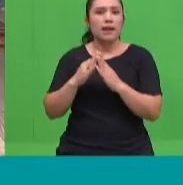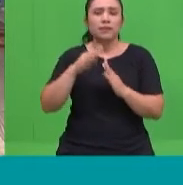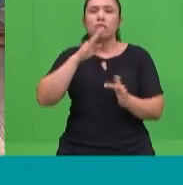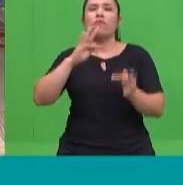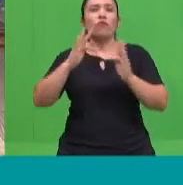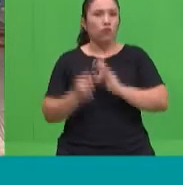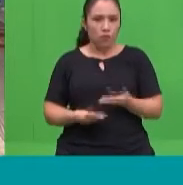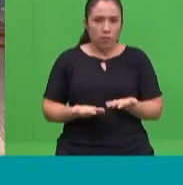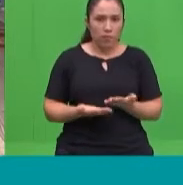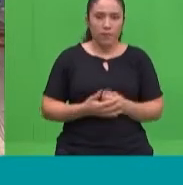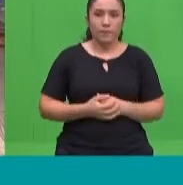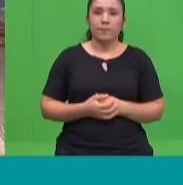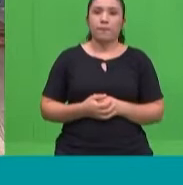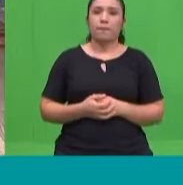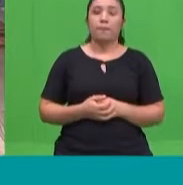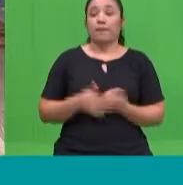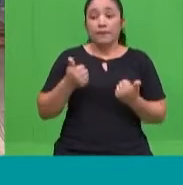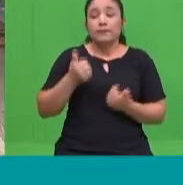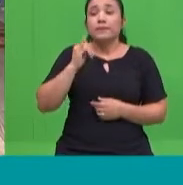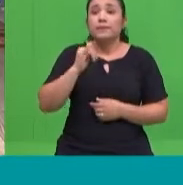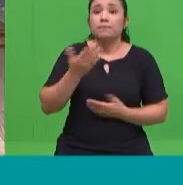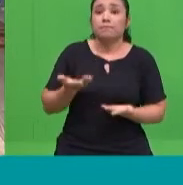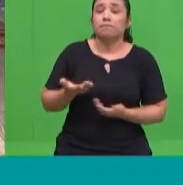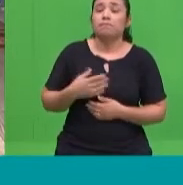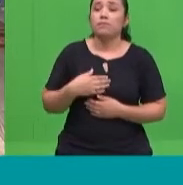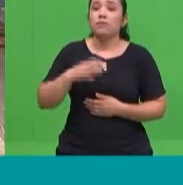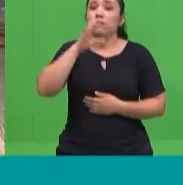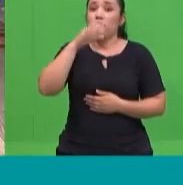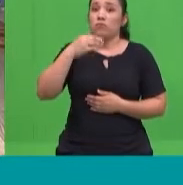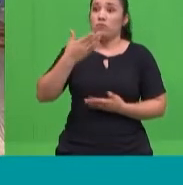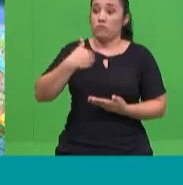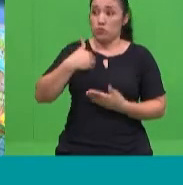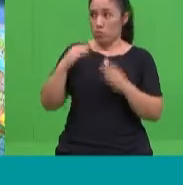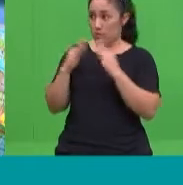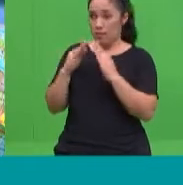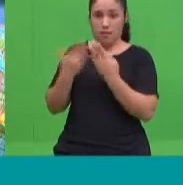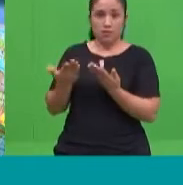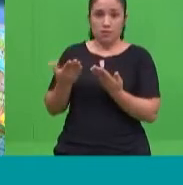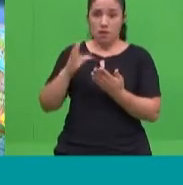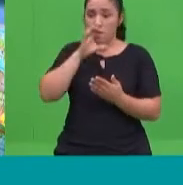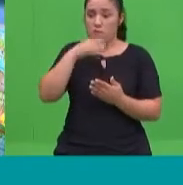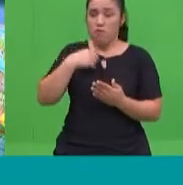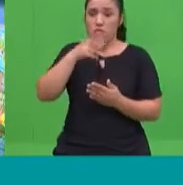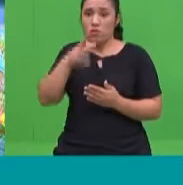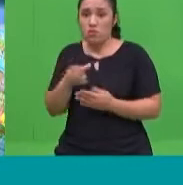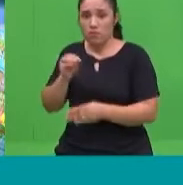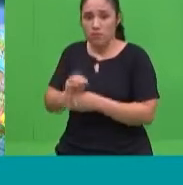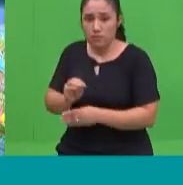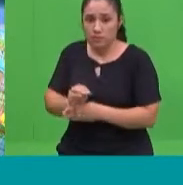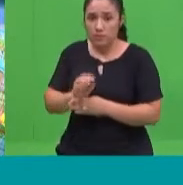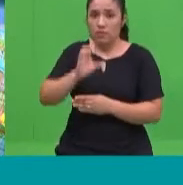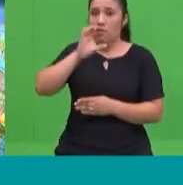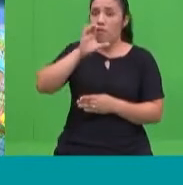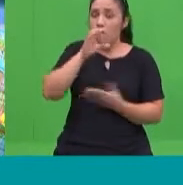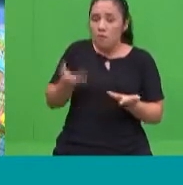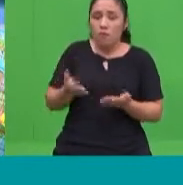disciplina. Entonces, yo en casa, ¿cómo lo hago con mis hijos? Y me veo en la posibilidad de tomar uno de dos